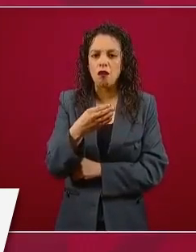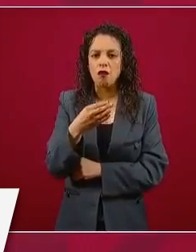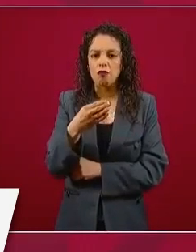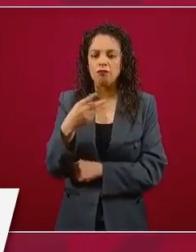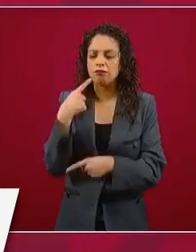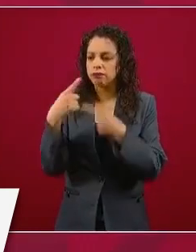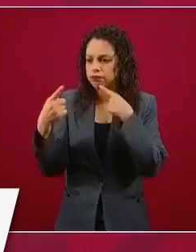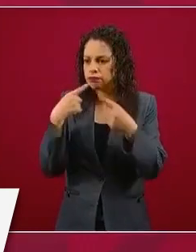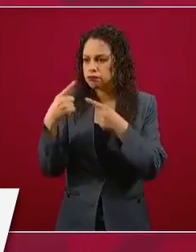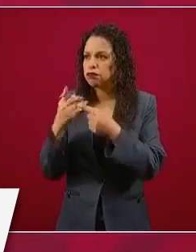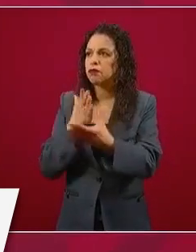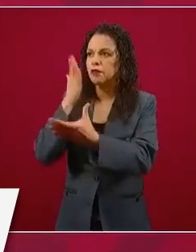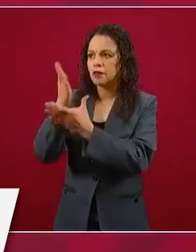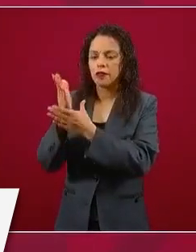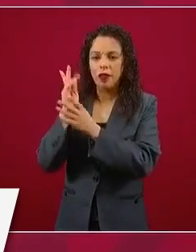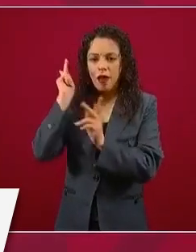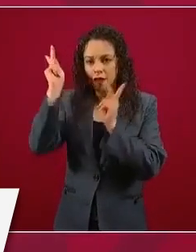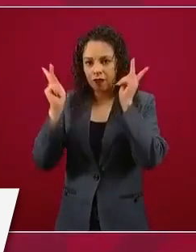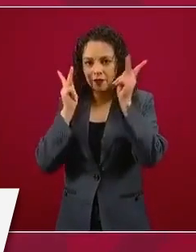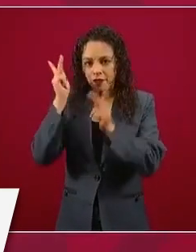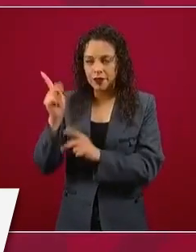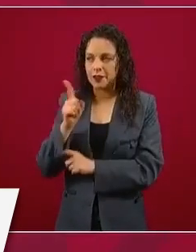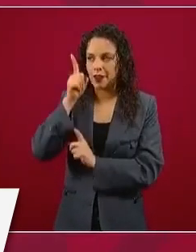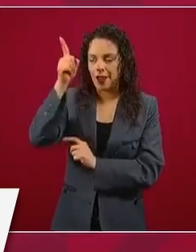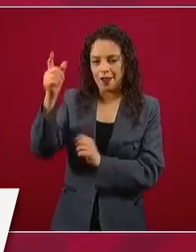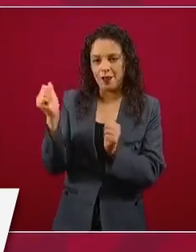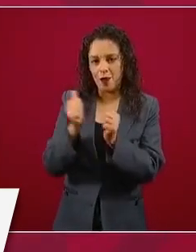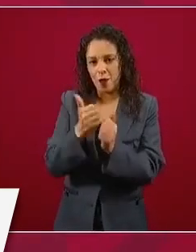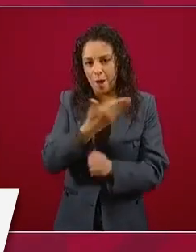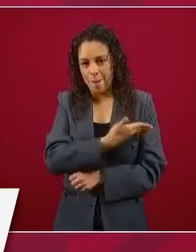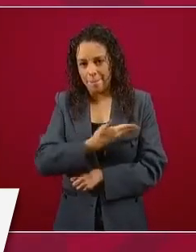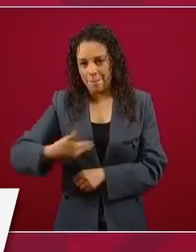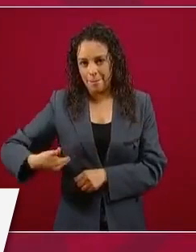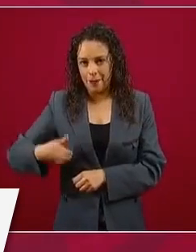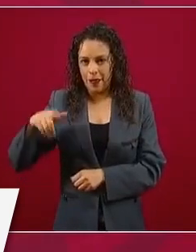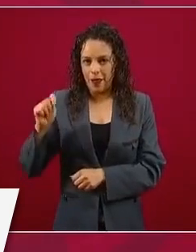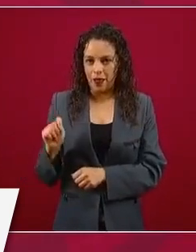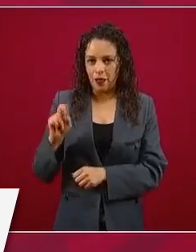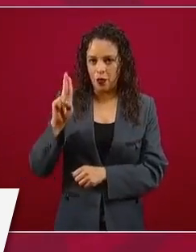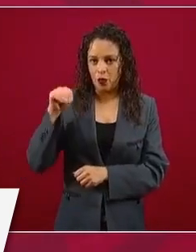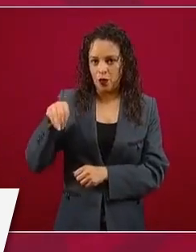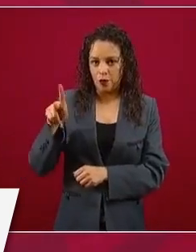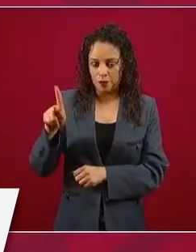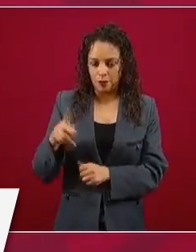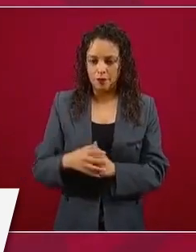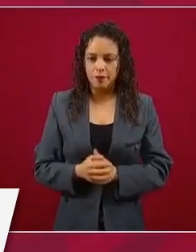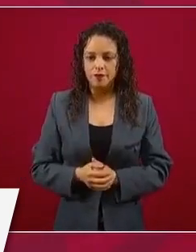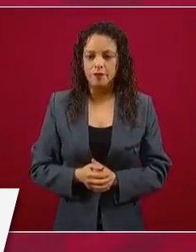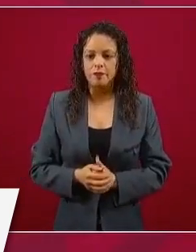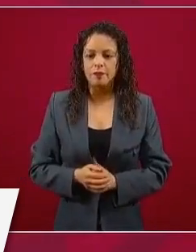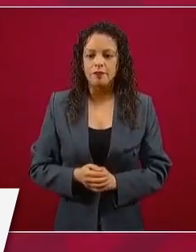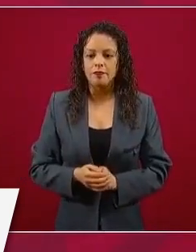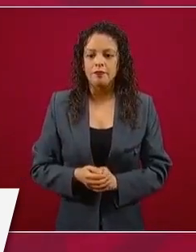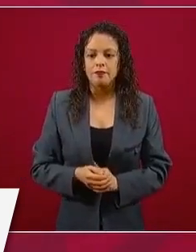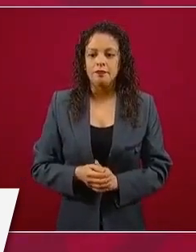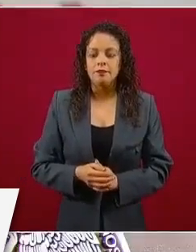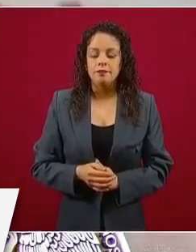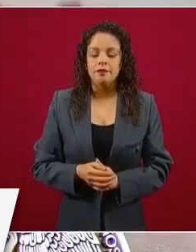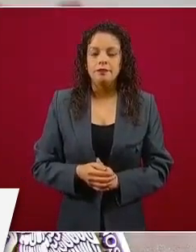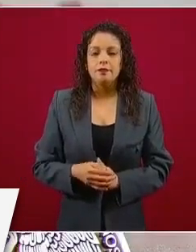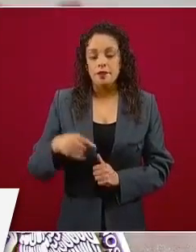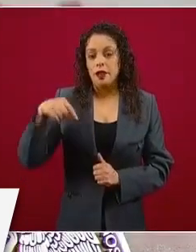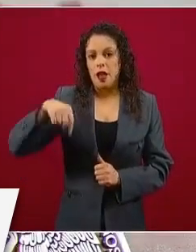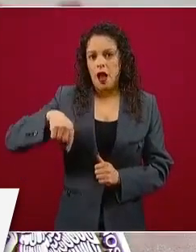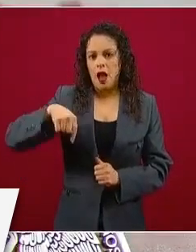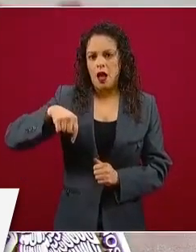Trump. Y de mucho provecho para nuestro pueblo, desde luego, como aquí se mencionó y